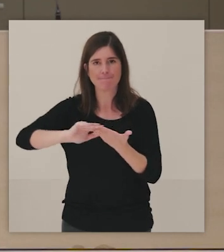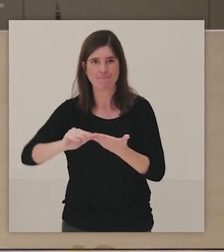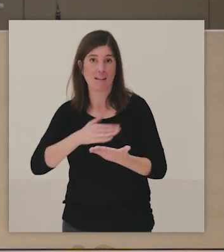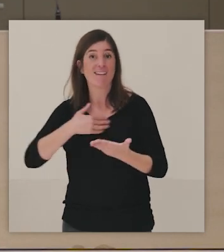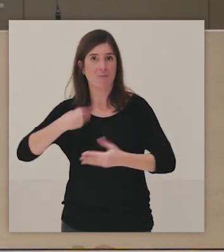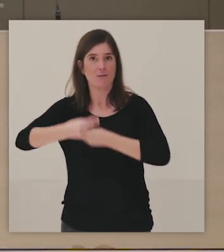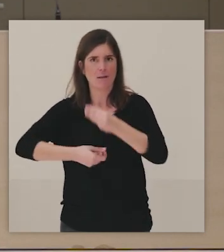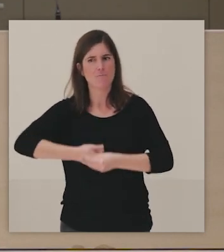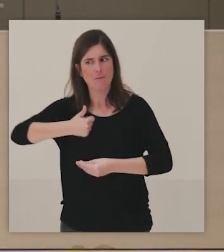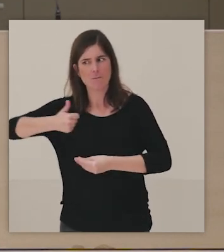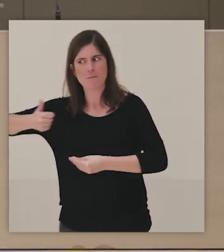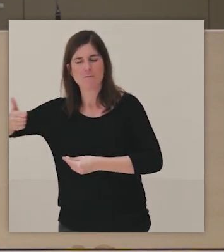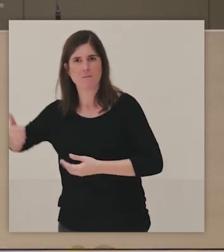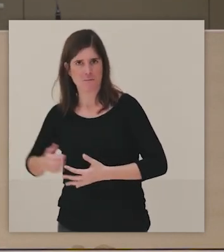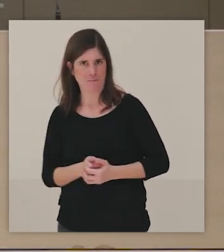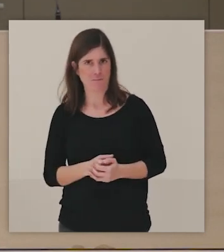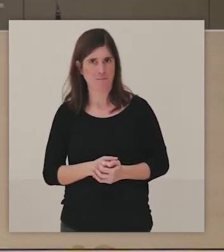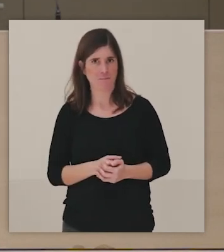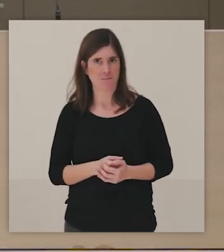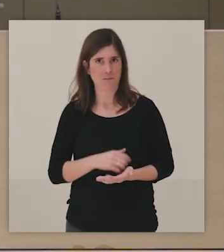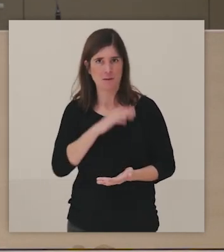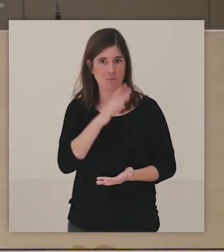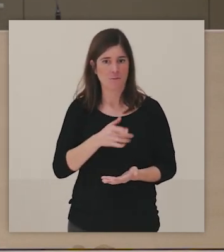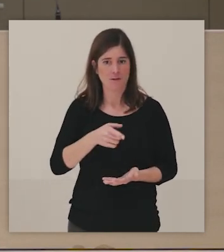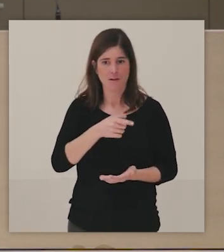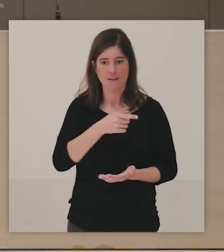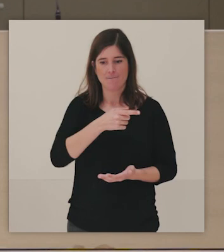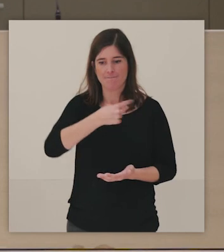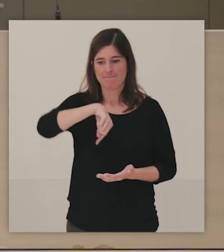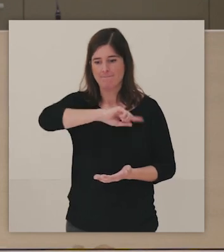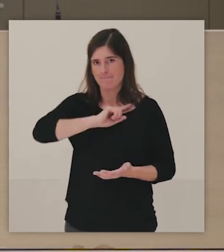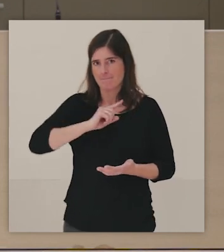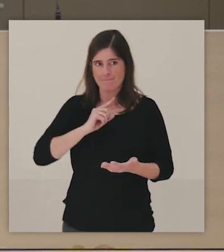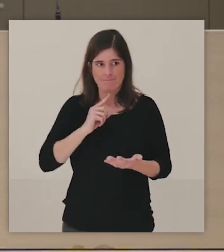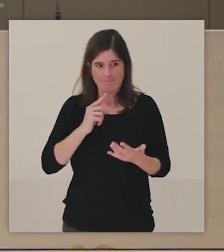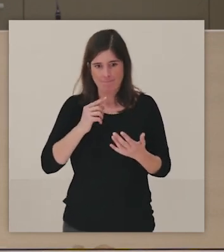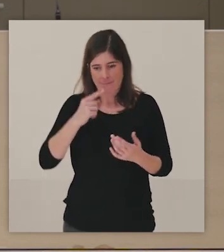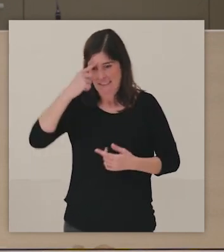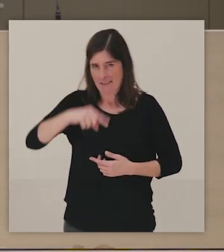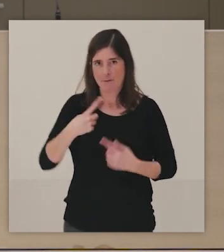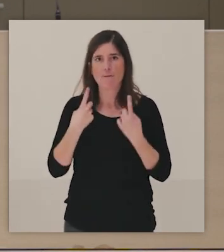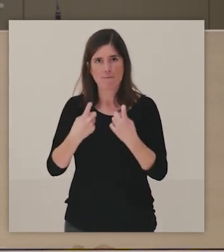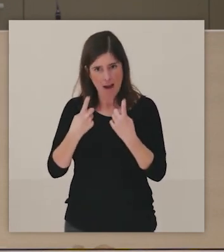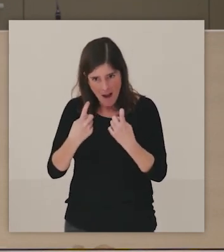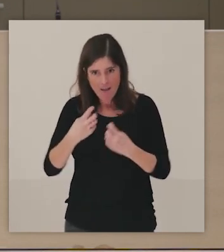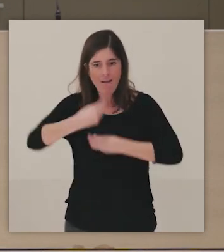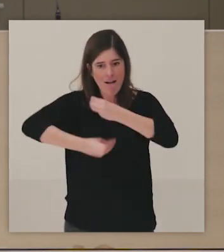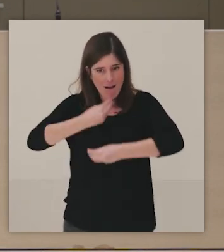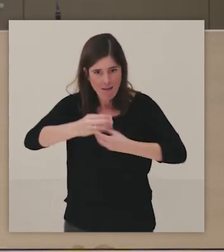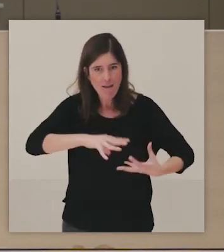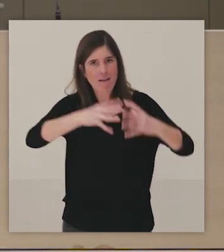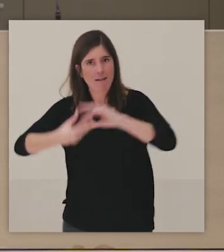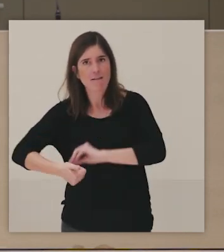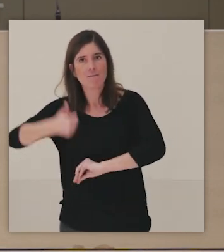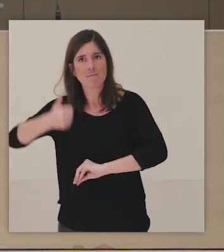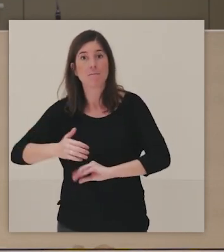de ahora, porque, como os decía, pues tenemos todavía muchas cosas por hacer. Pero para esto sí que es importante